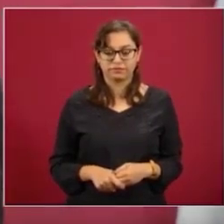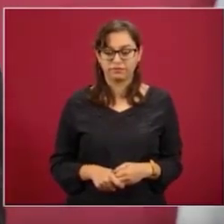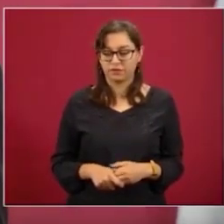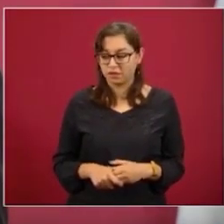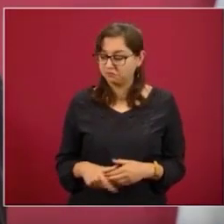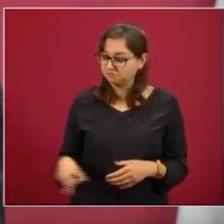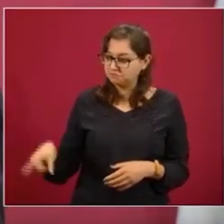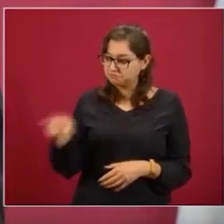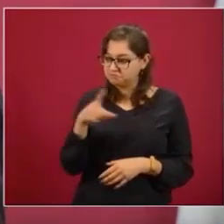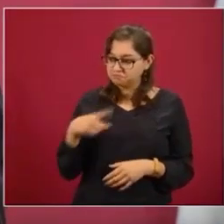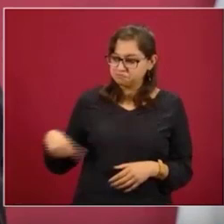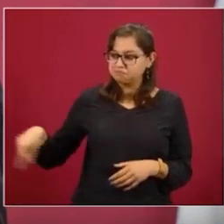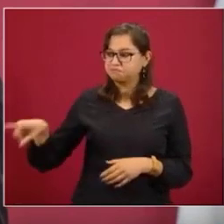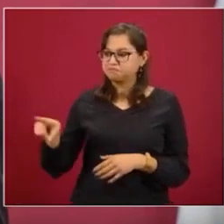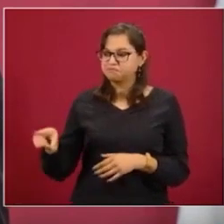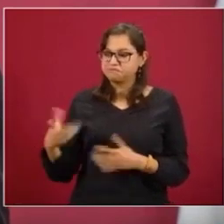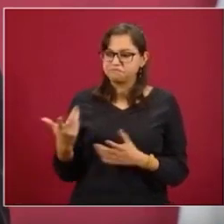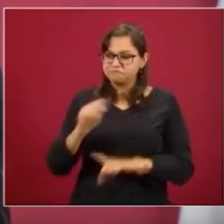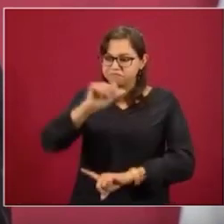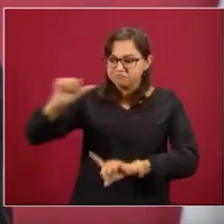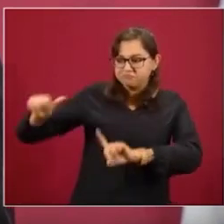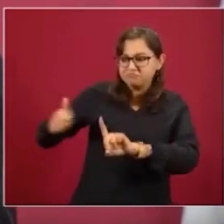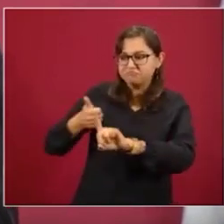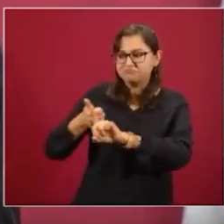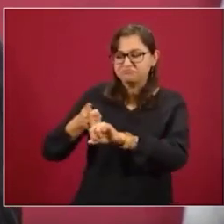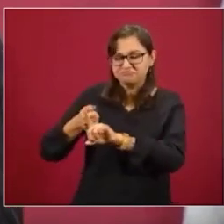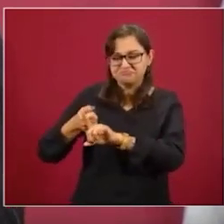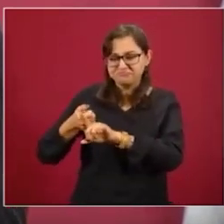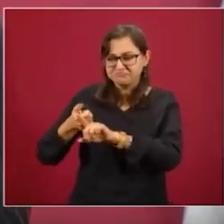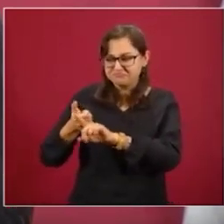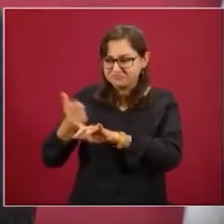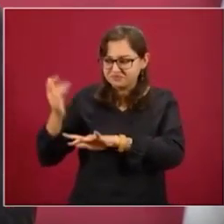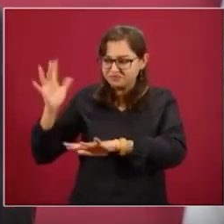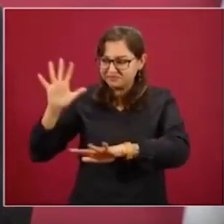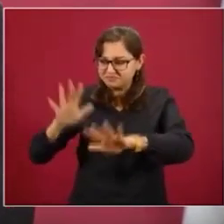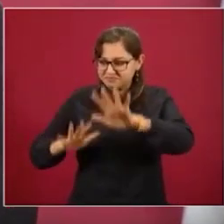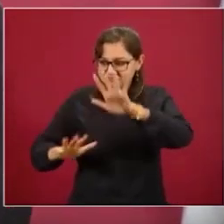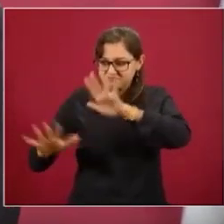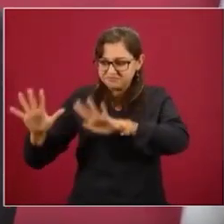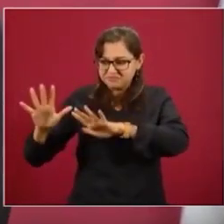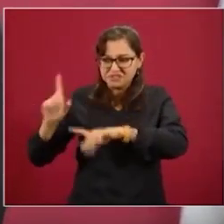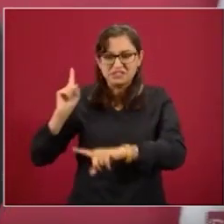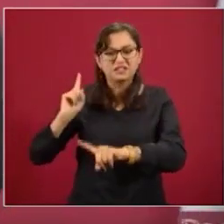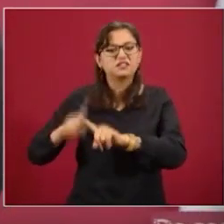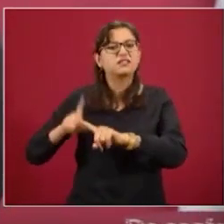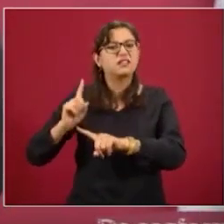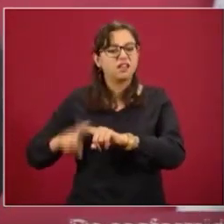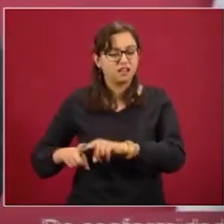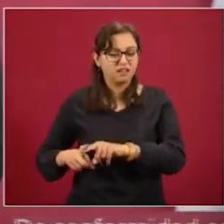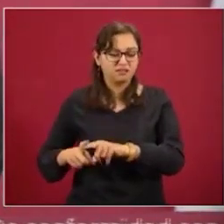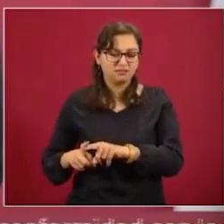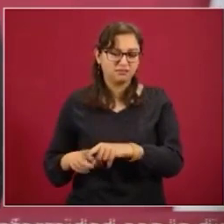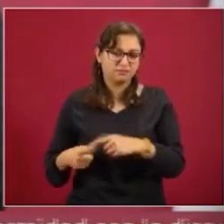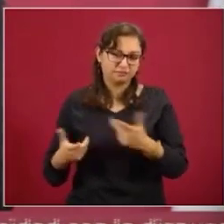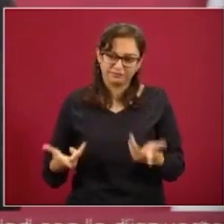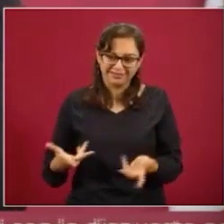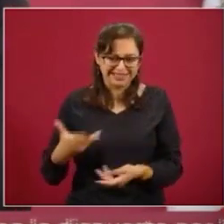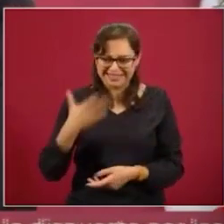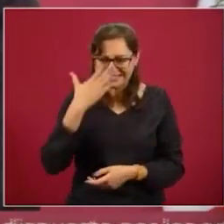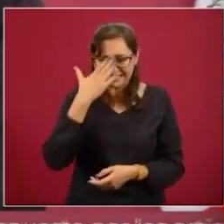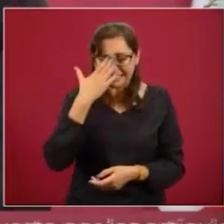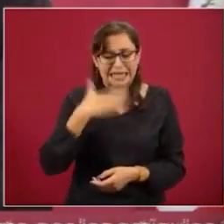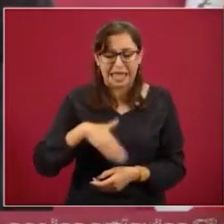está demostrado que hay grupos